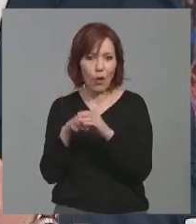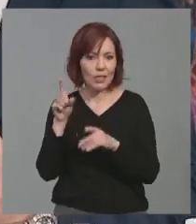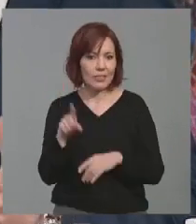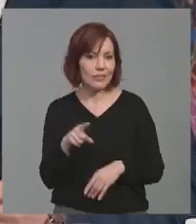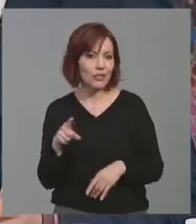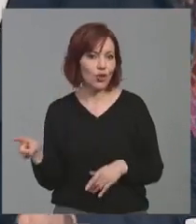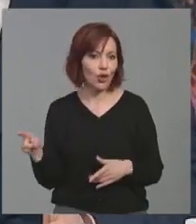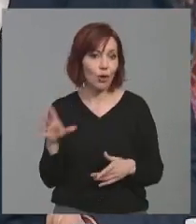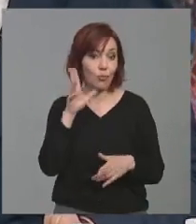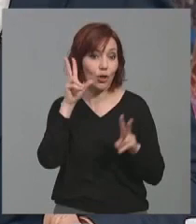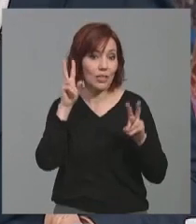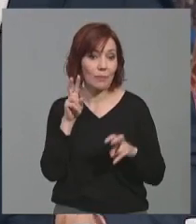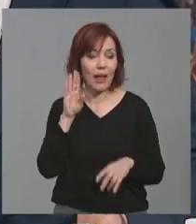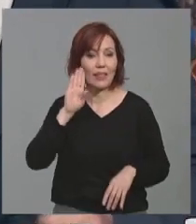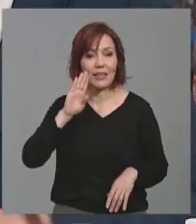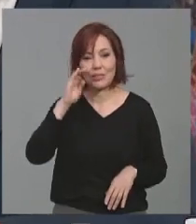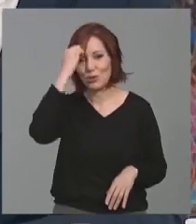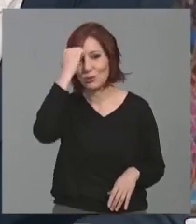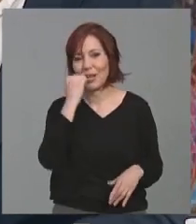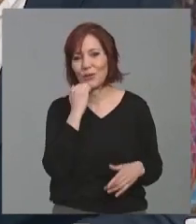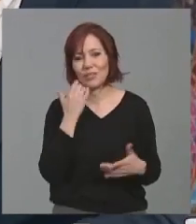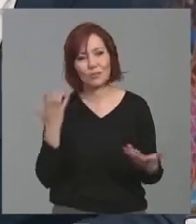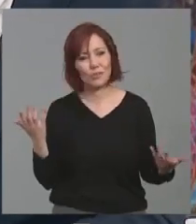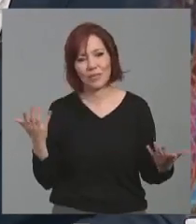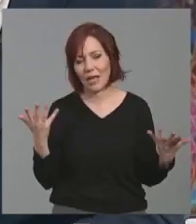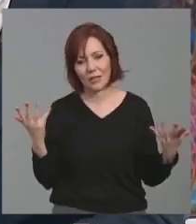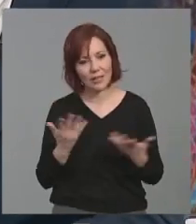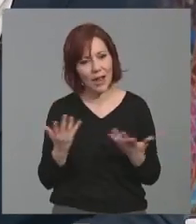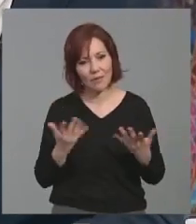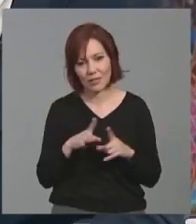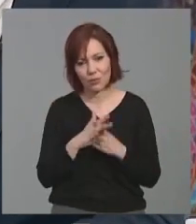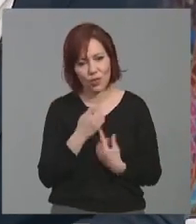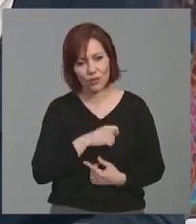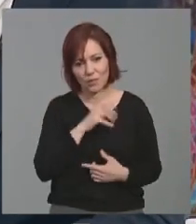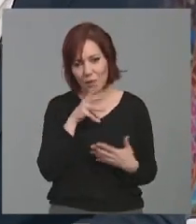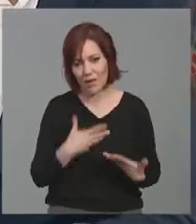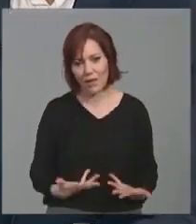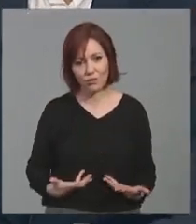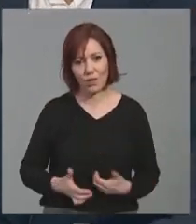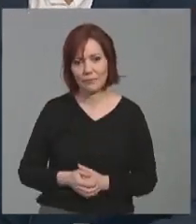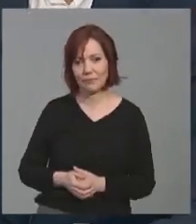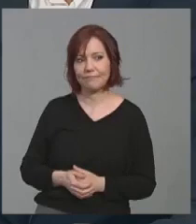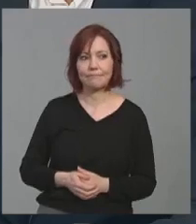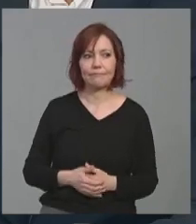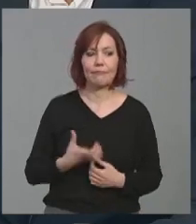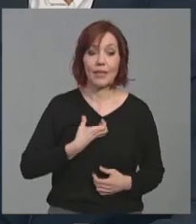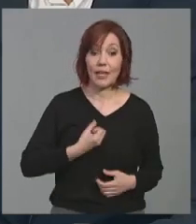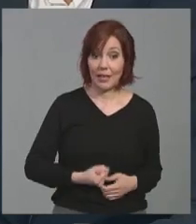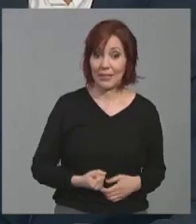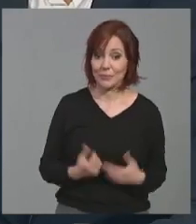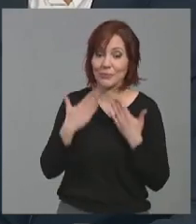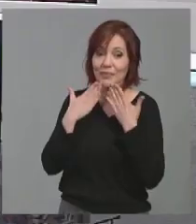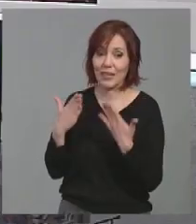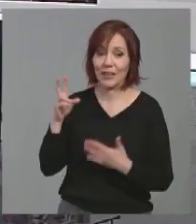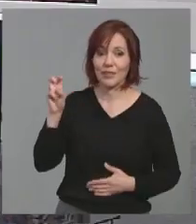porque está en cuestión los delitos de terrorismo, pues a mí me parece muy grave lo que está pasando en este país. Pues, alcalde, muchísimas gracias por haber estado con